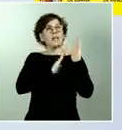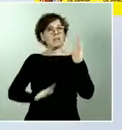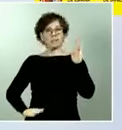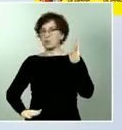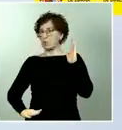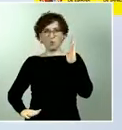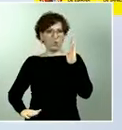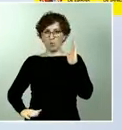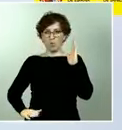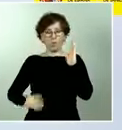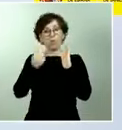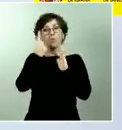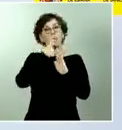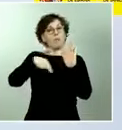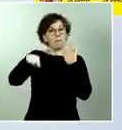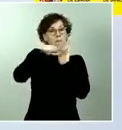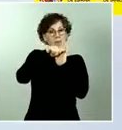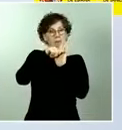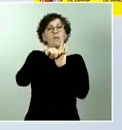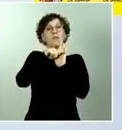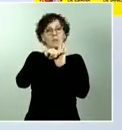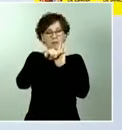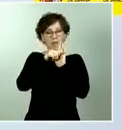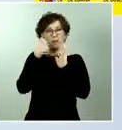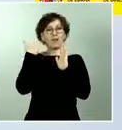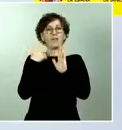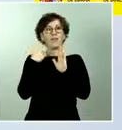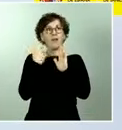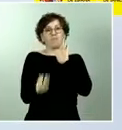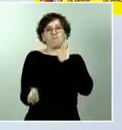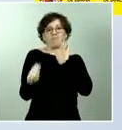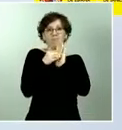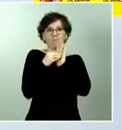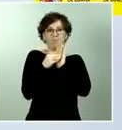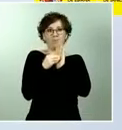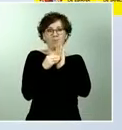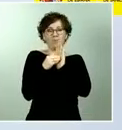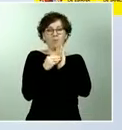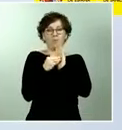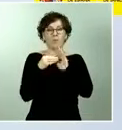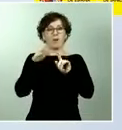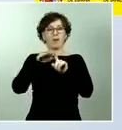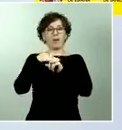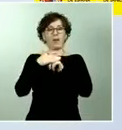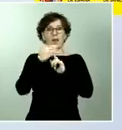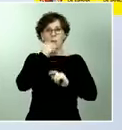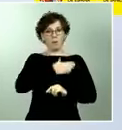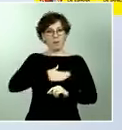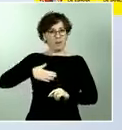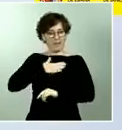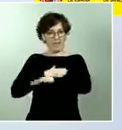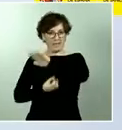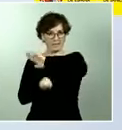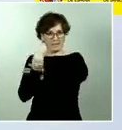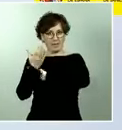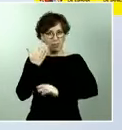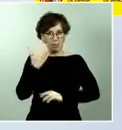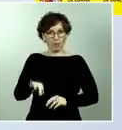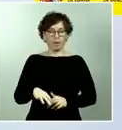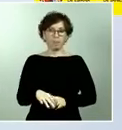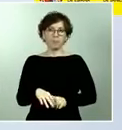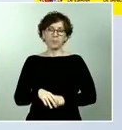antes uno de los elementos del estado de bienestar y como tal como otra de las prestaciones que tiene el